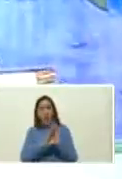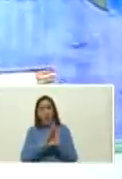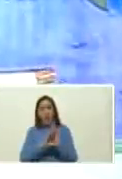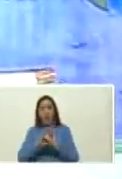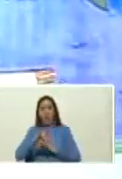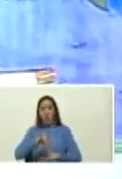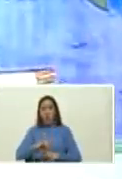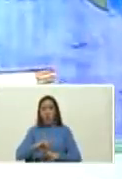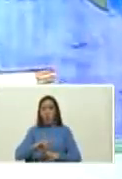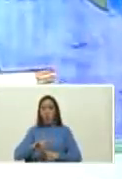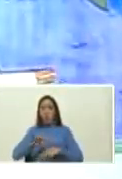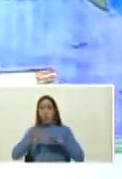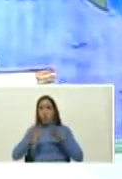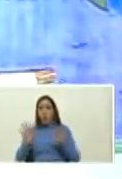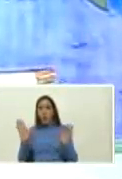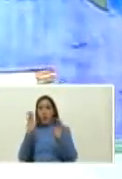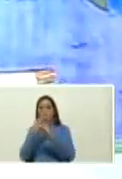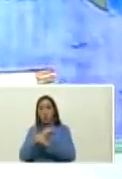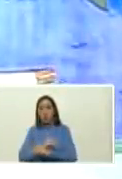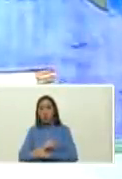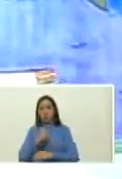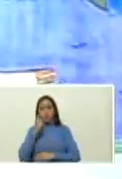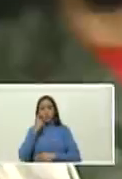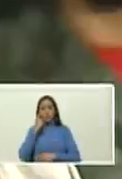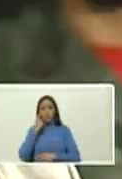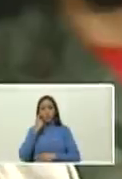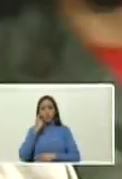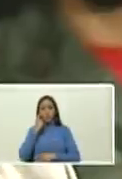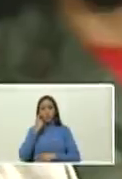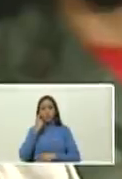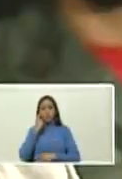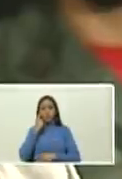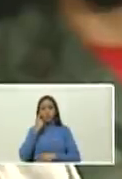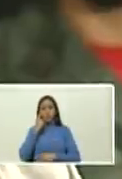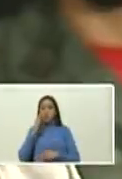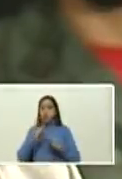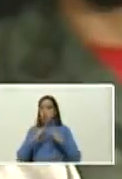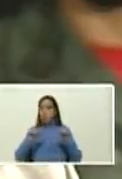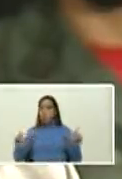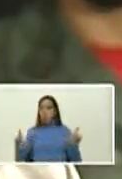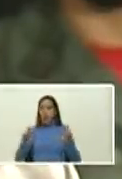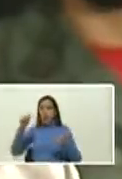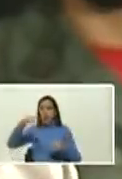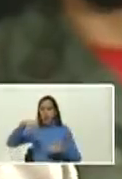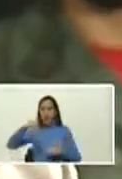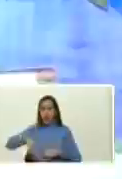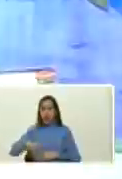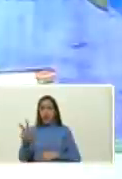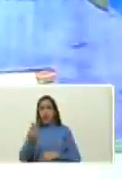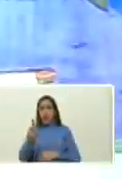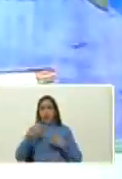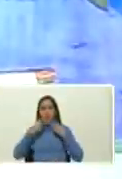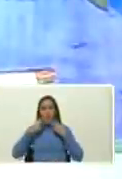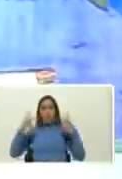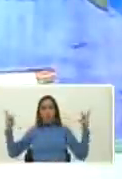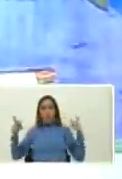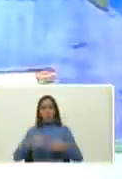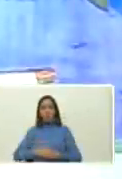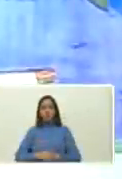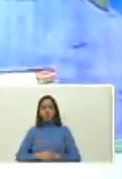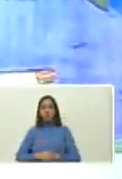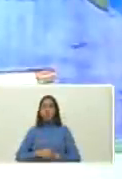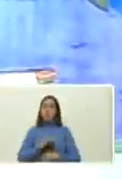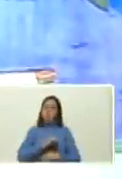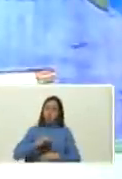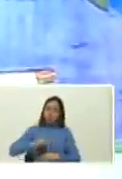lunes a las nueve de la noche será transmitido por todas las televisoras públicas y hay televisoras